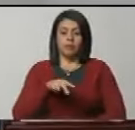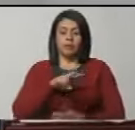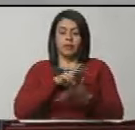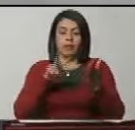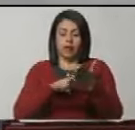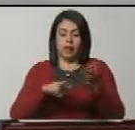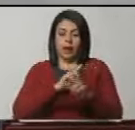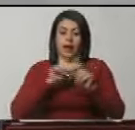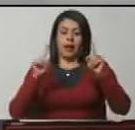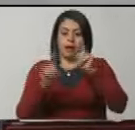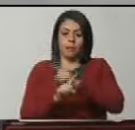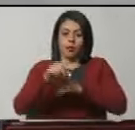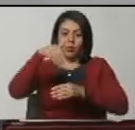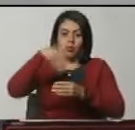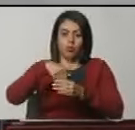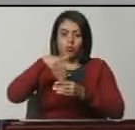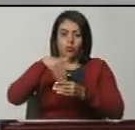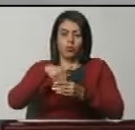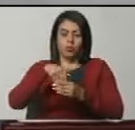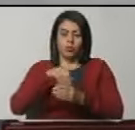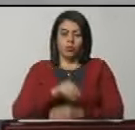de modificación y votándola.